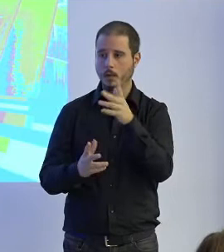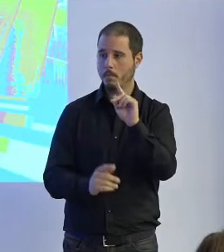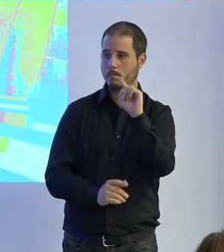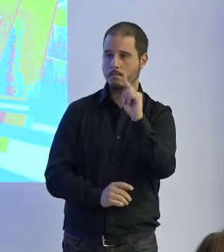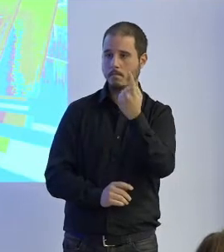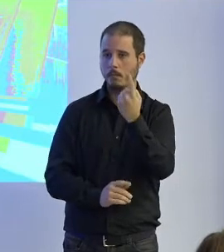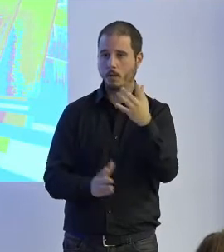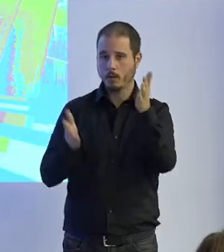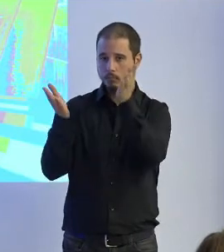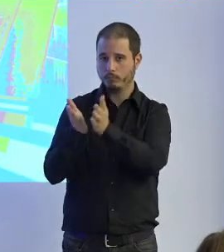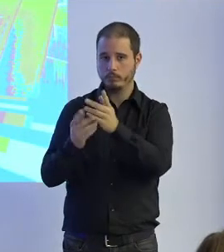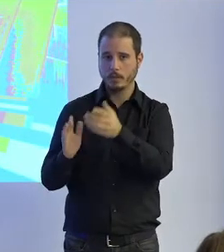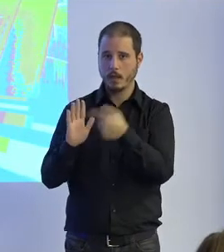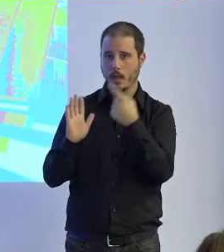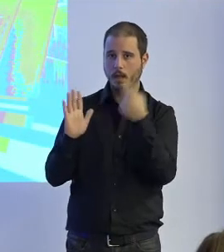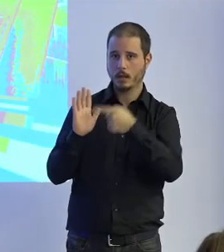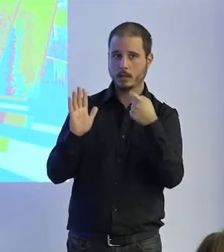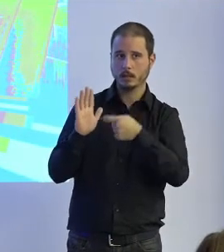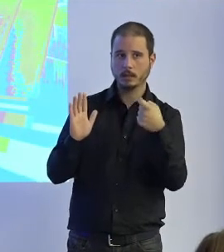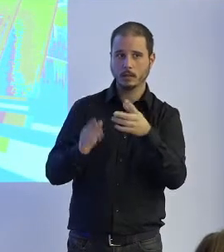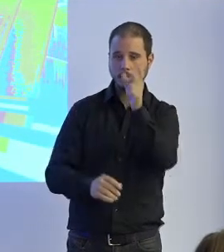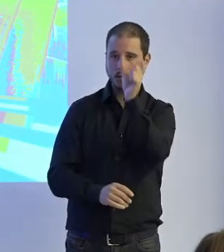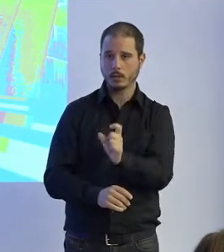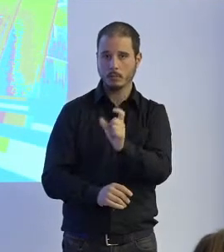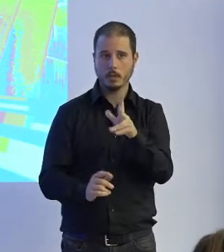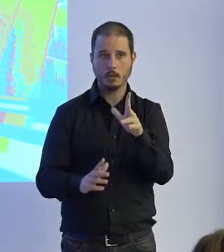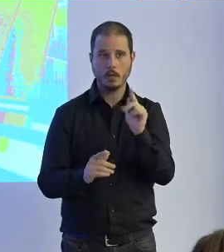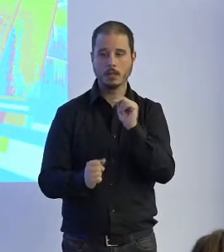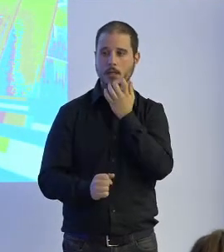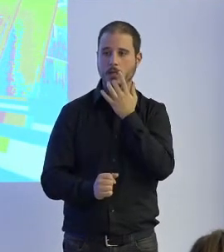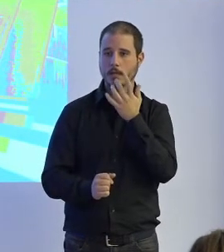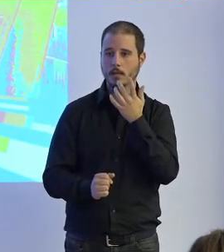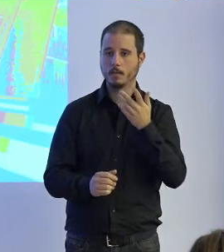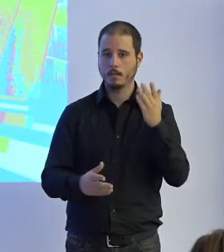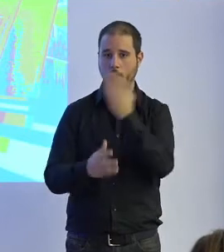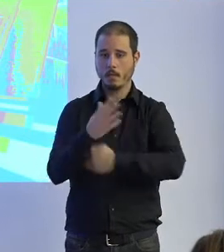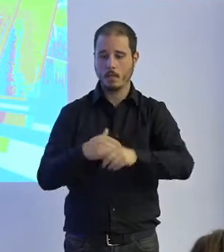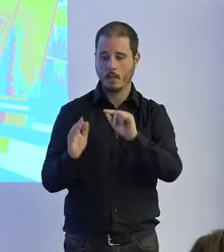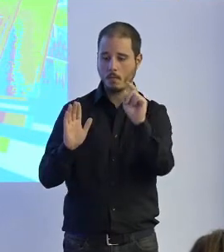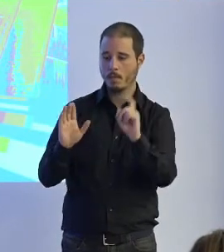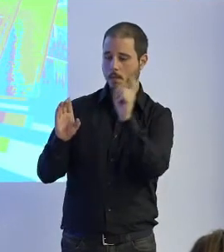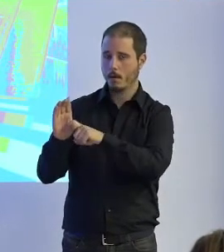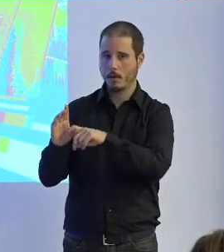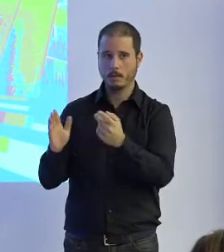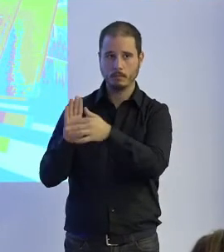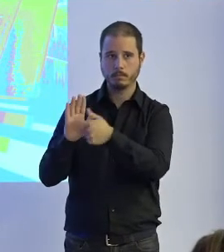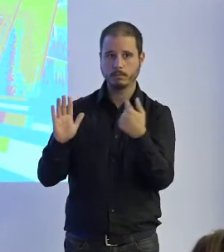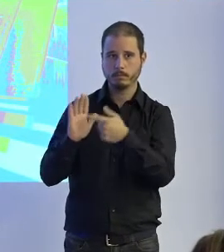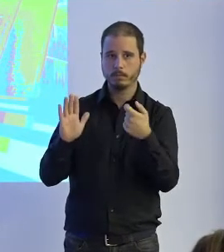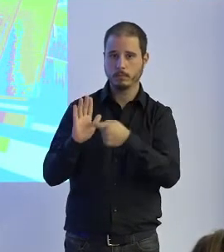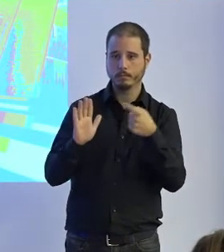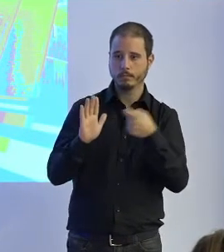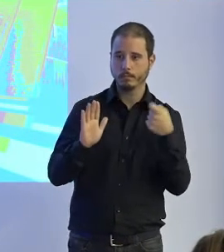criba y eliminar directamente a todas aquellas personas que hubieran marcado tener algún tipo de discapacidad. Cuando